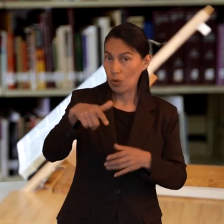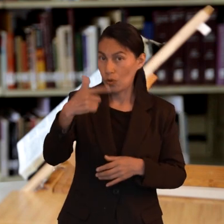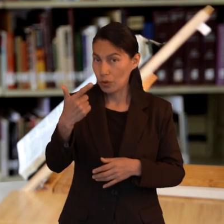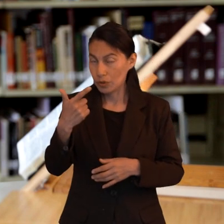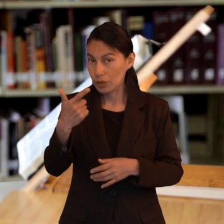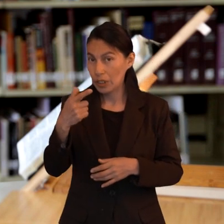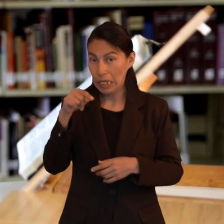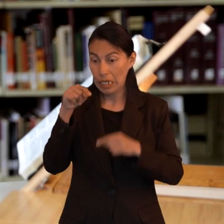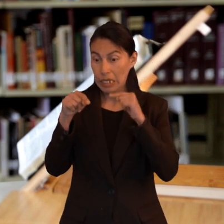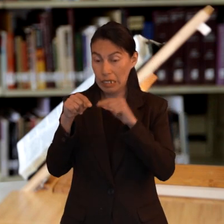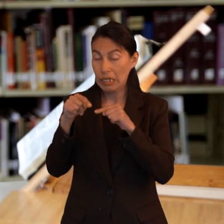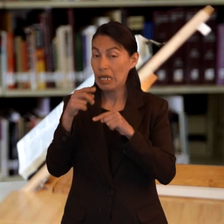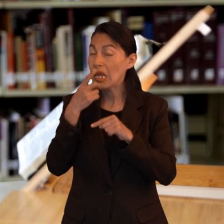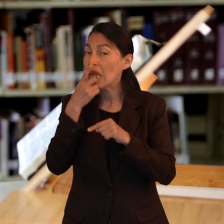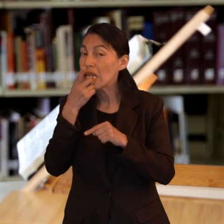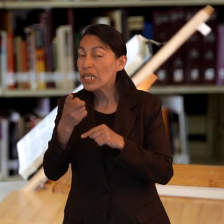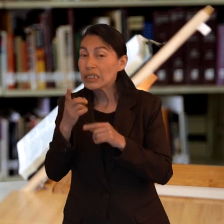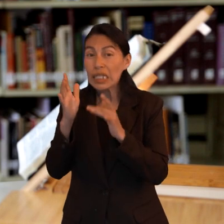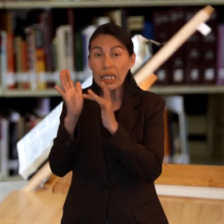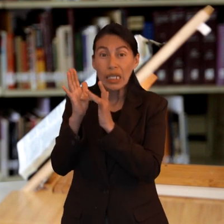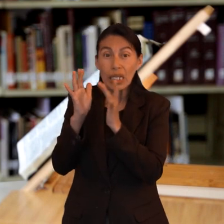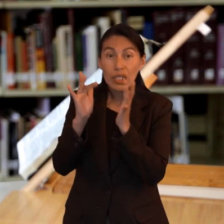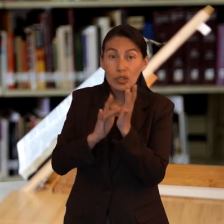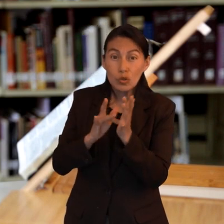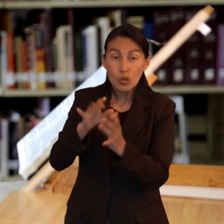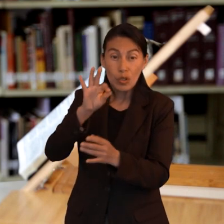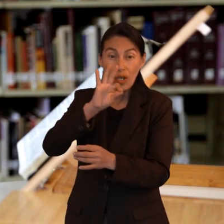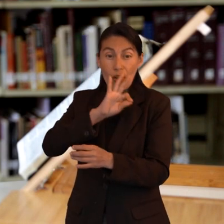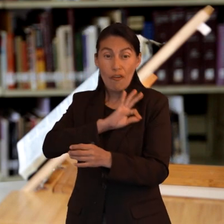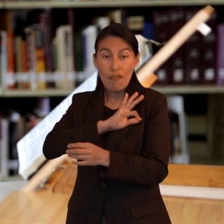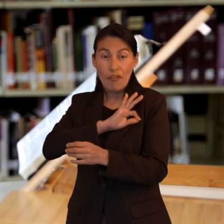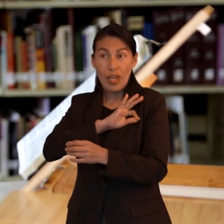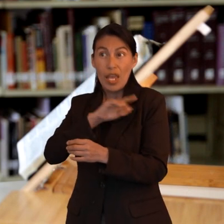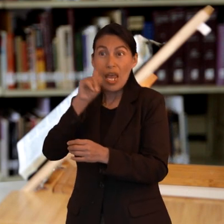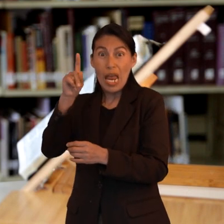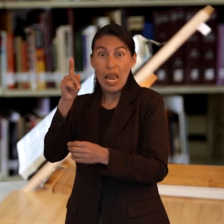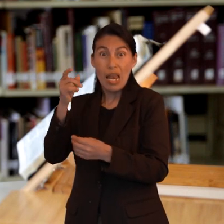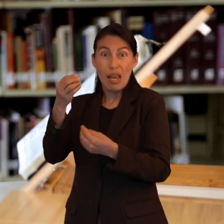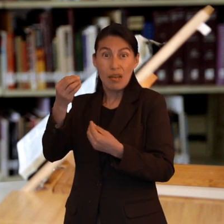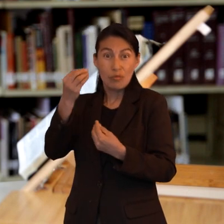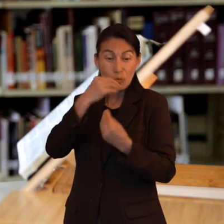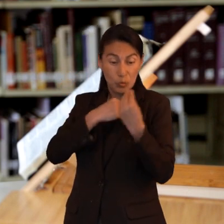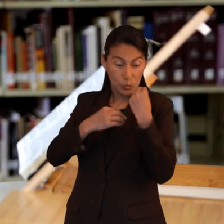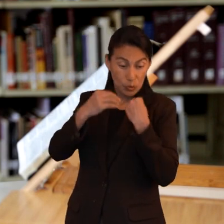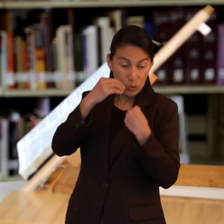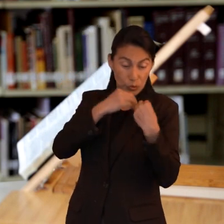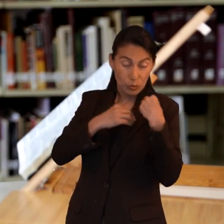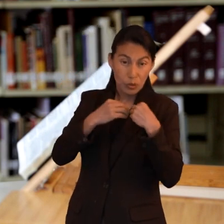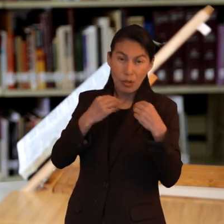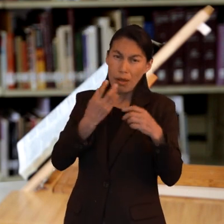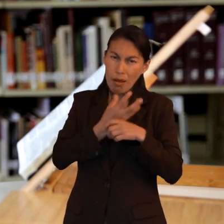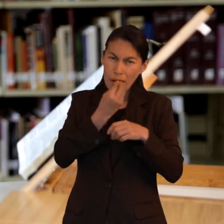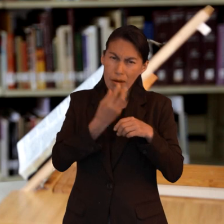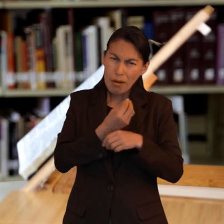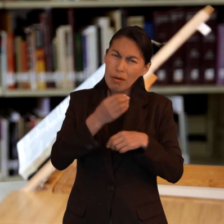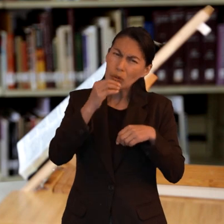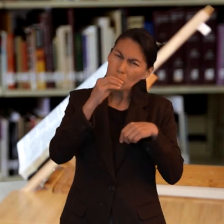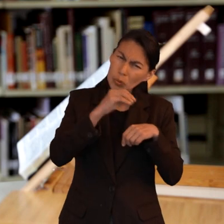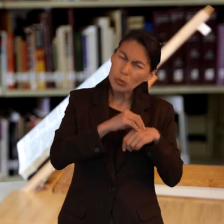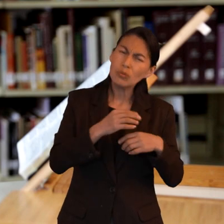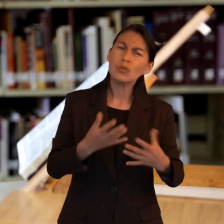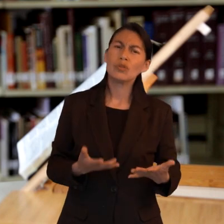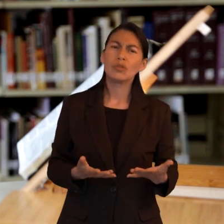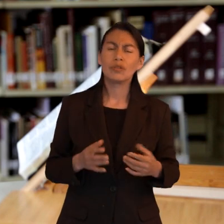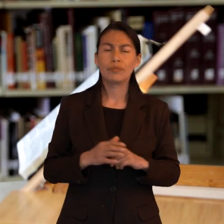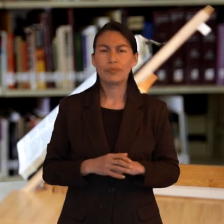es el consumador de la fe ¿por qué? encontramos al menos esto en tres en tres